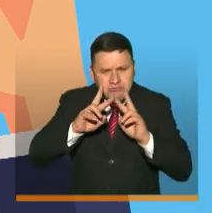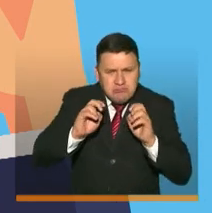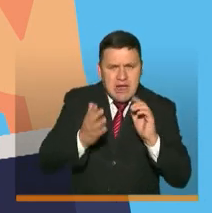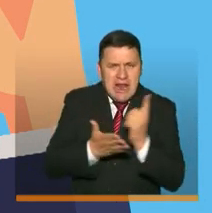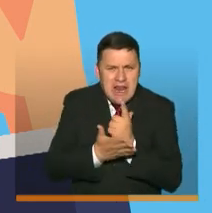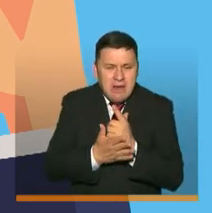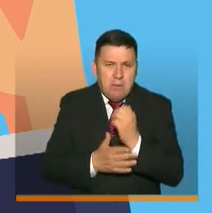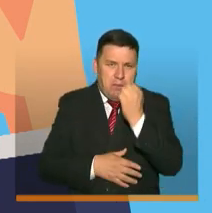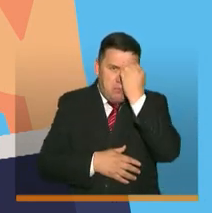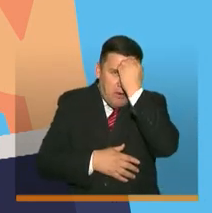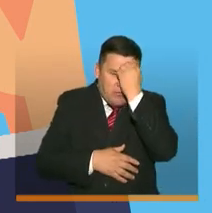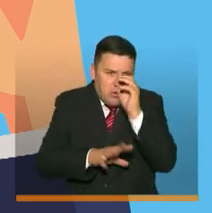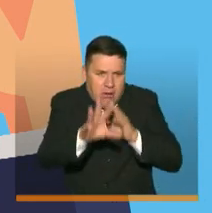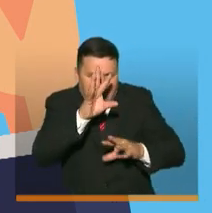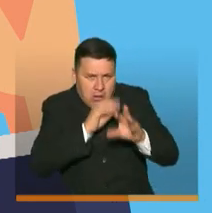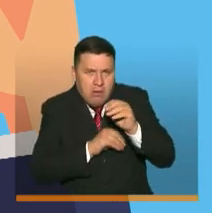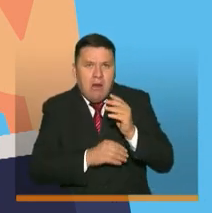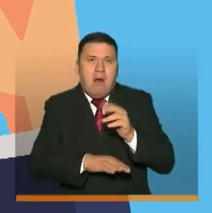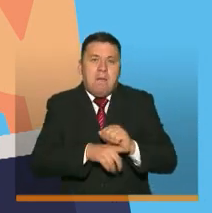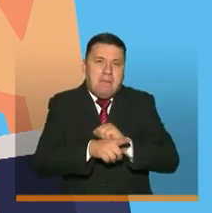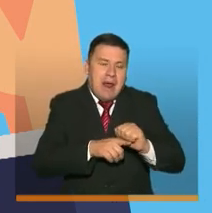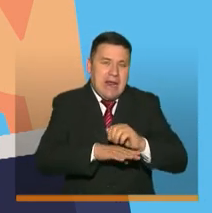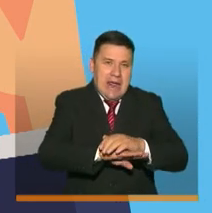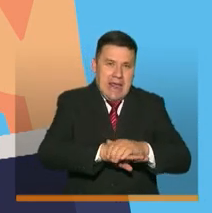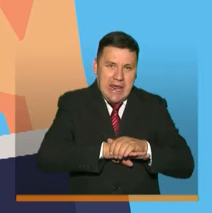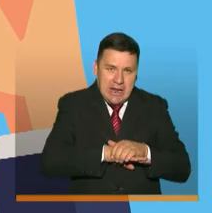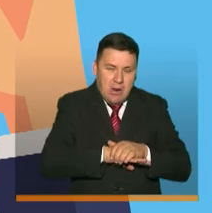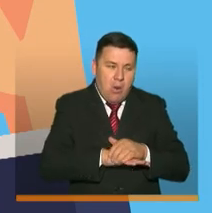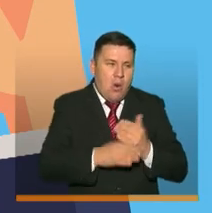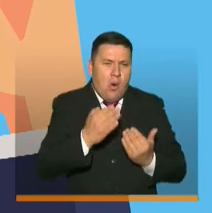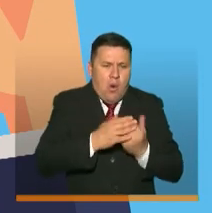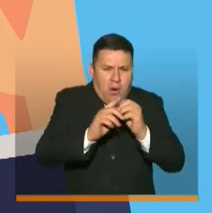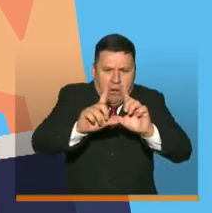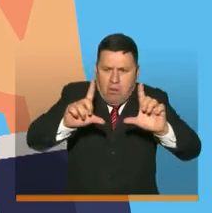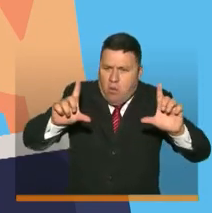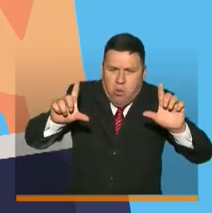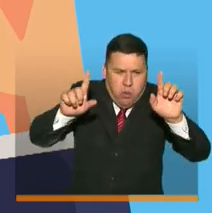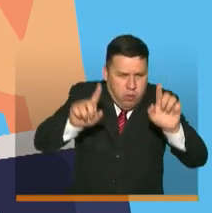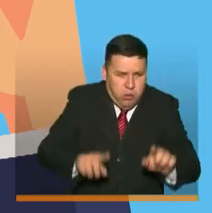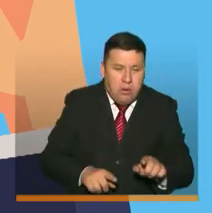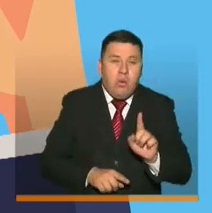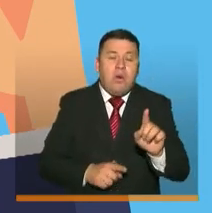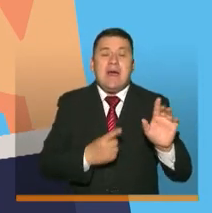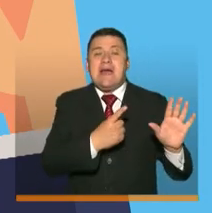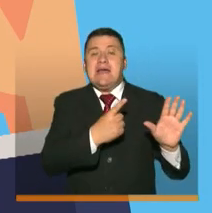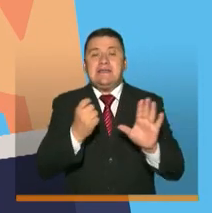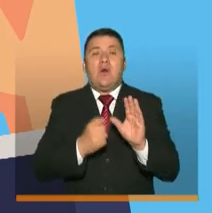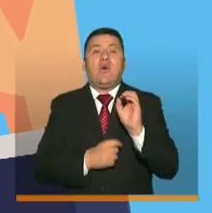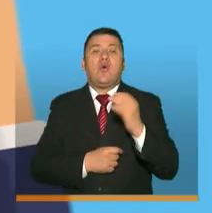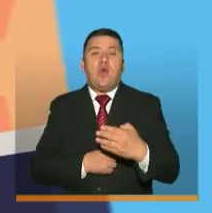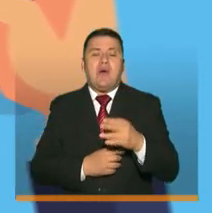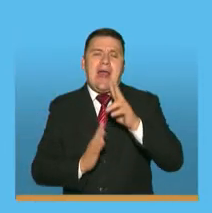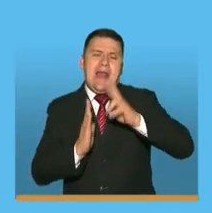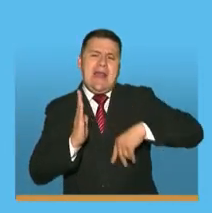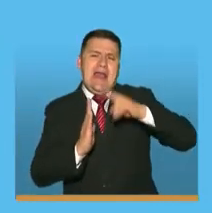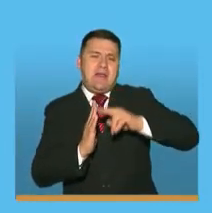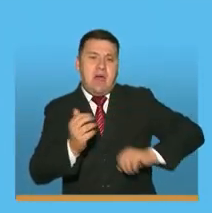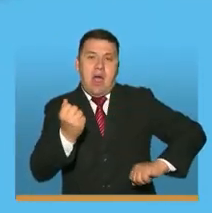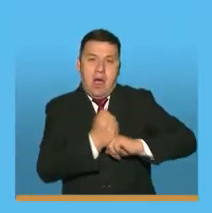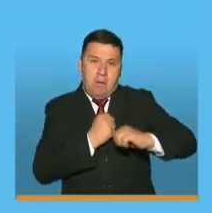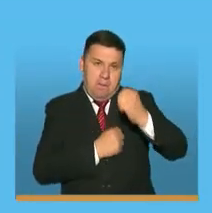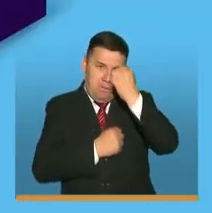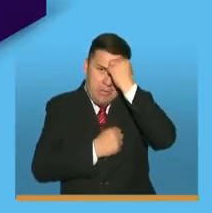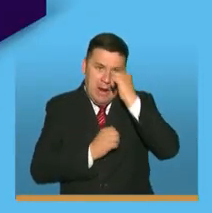materiales para docentes, practicar inglés y descubrir nuevos universos, además de 600 clubes de lectura que apoyan a los